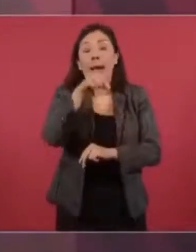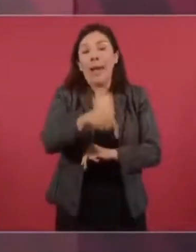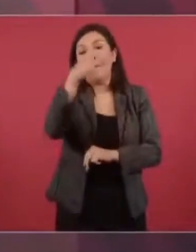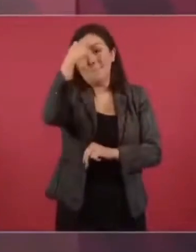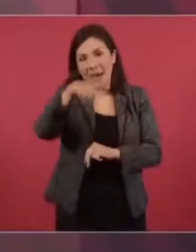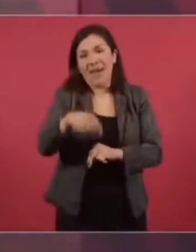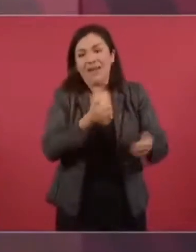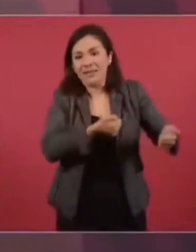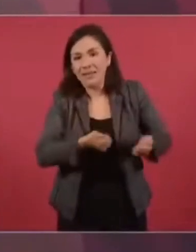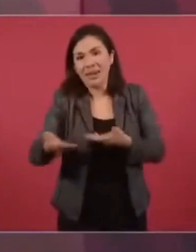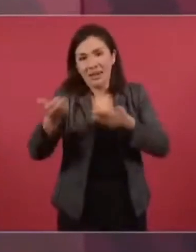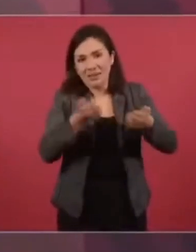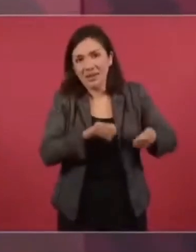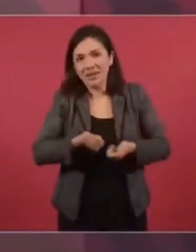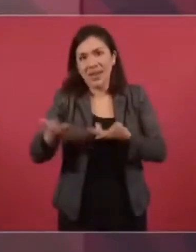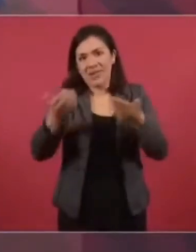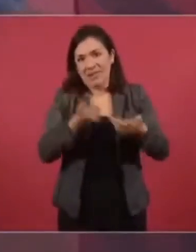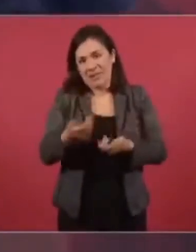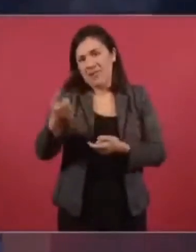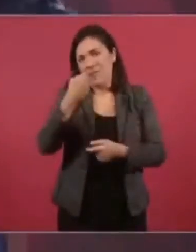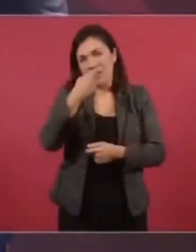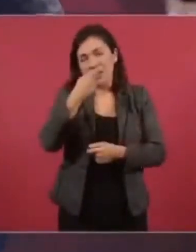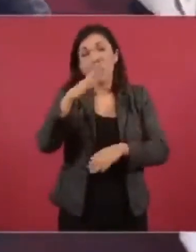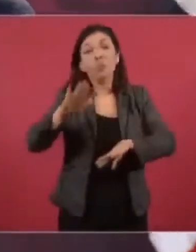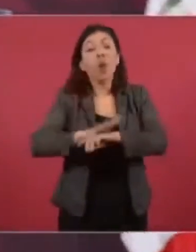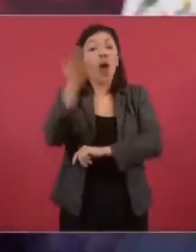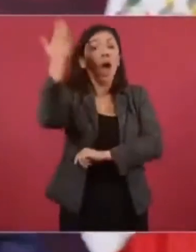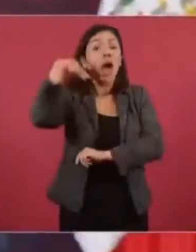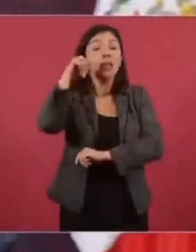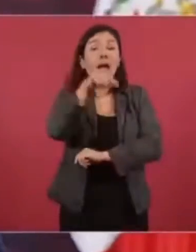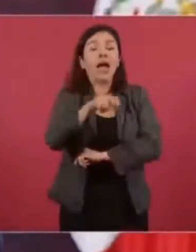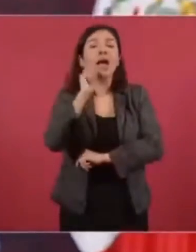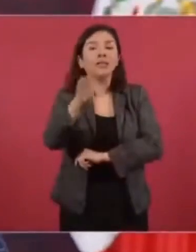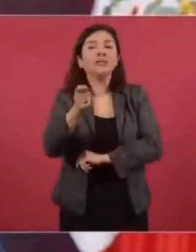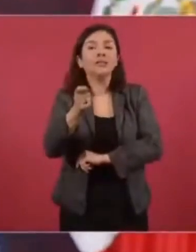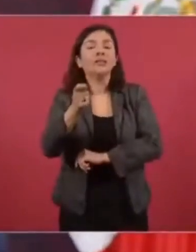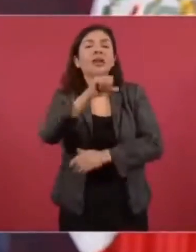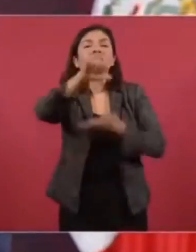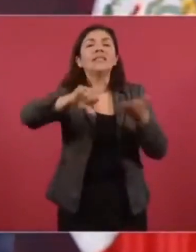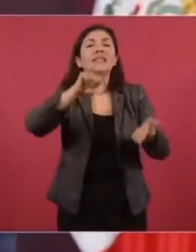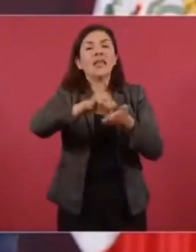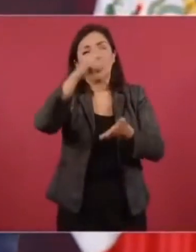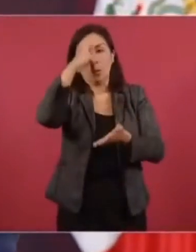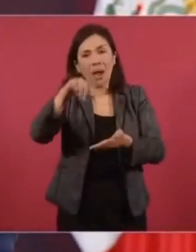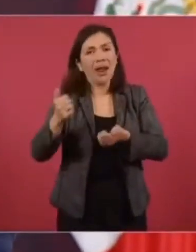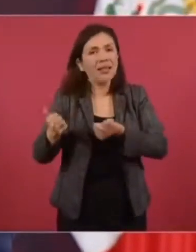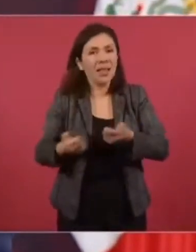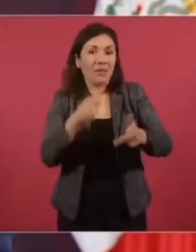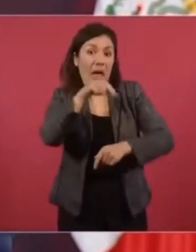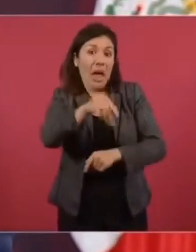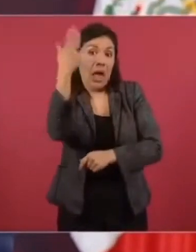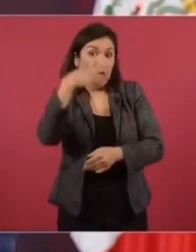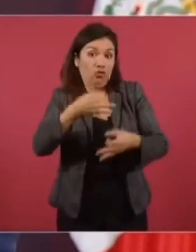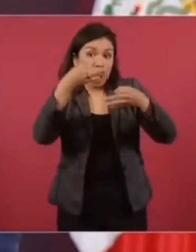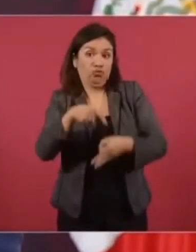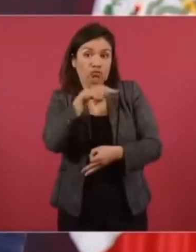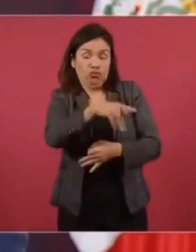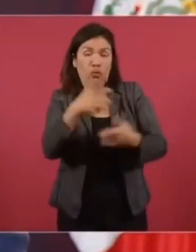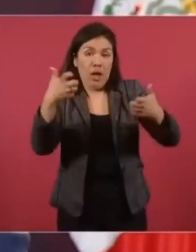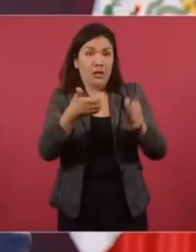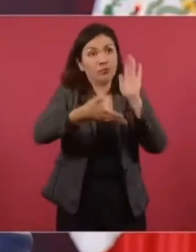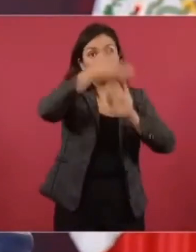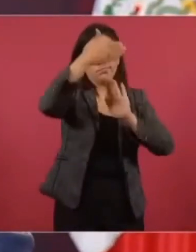abasto. Porque era un centro de distribución. Estaba hecho para eso. Entonces,